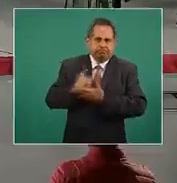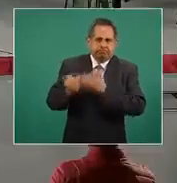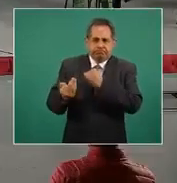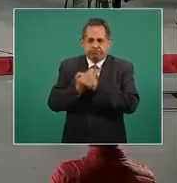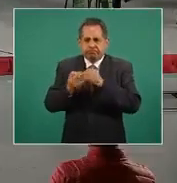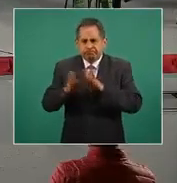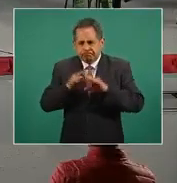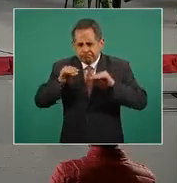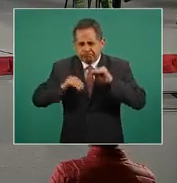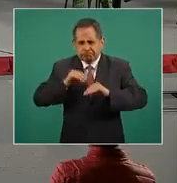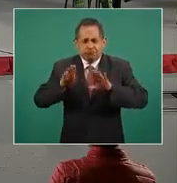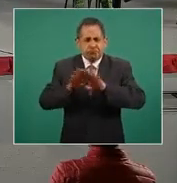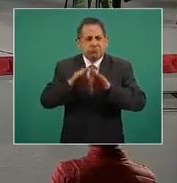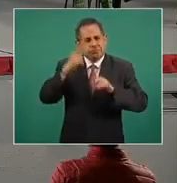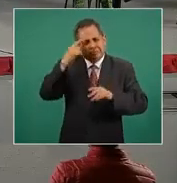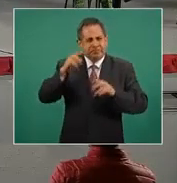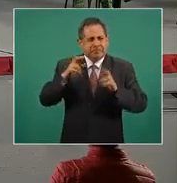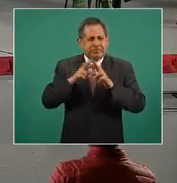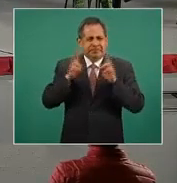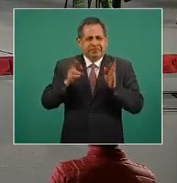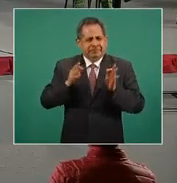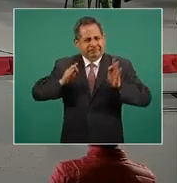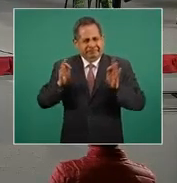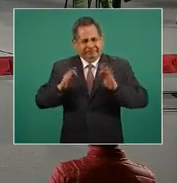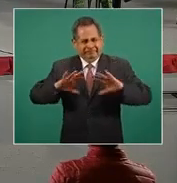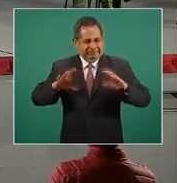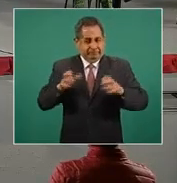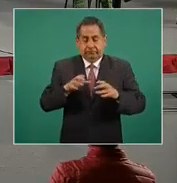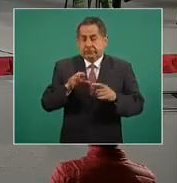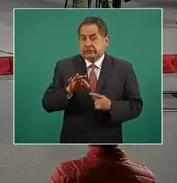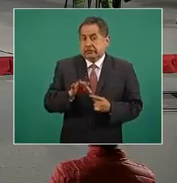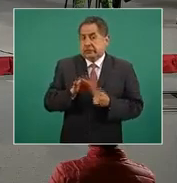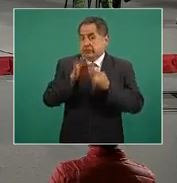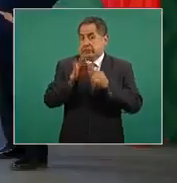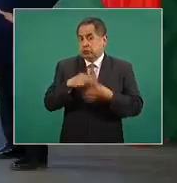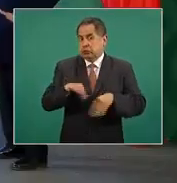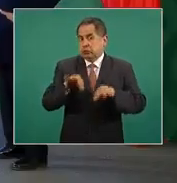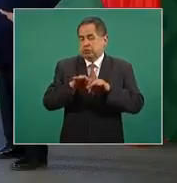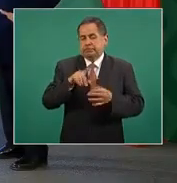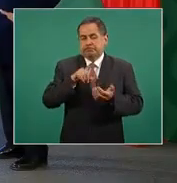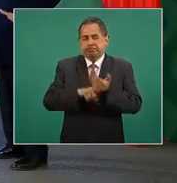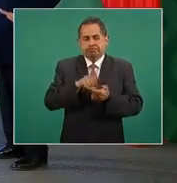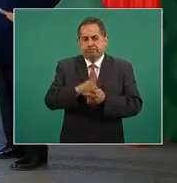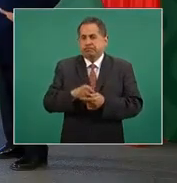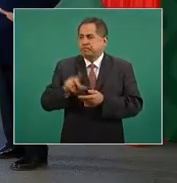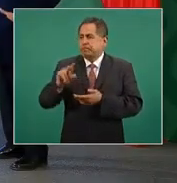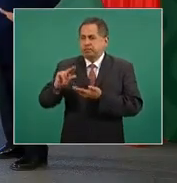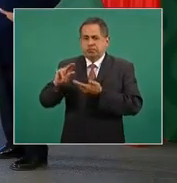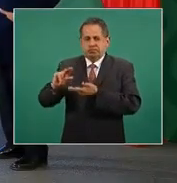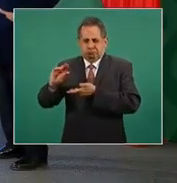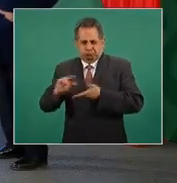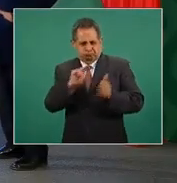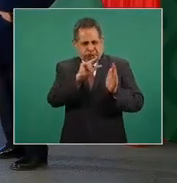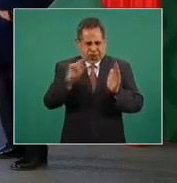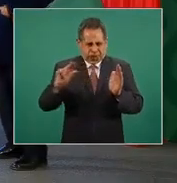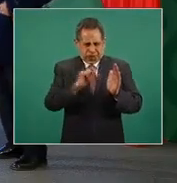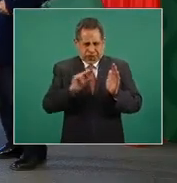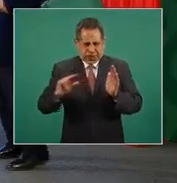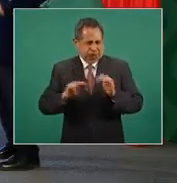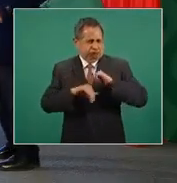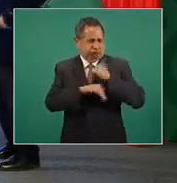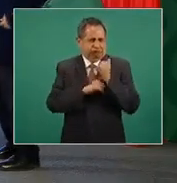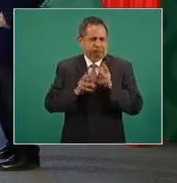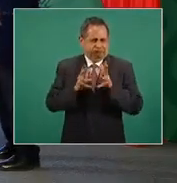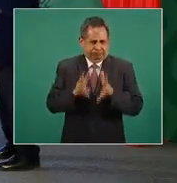en el que permanecen las vacunas en el periodo de transferencia hacia las unidades ya de aplicación.